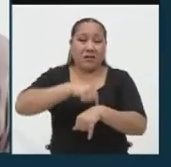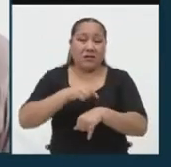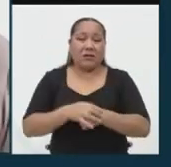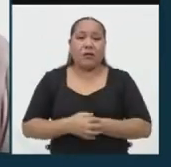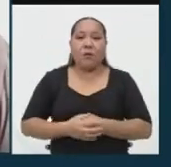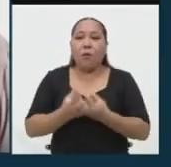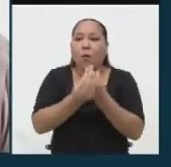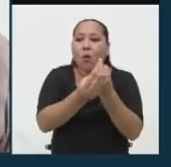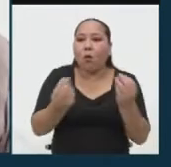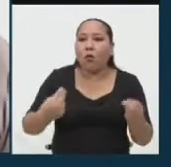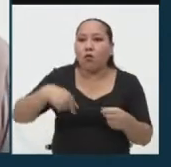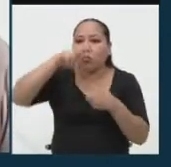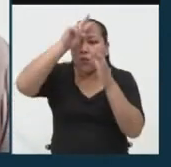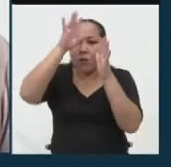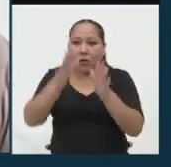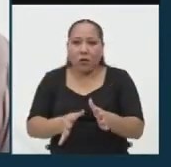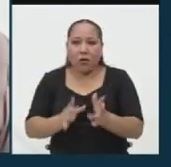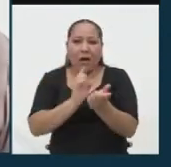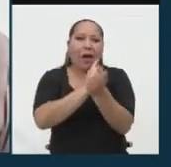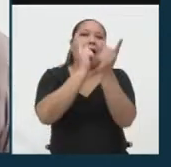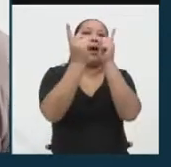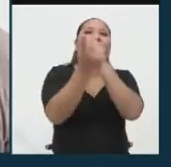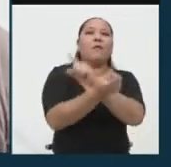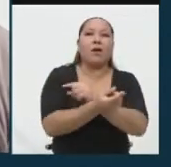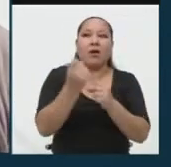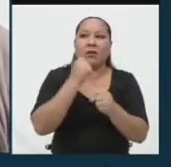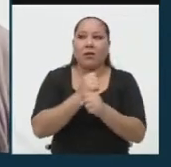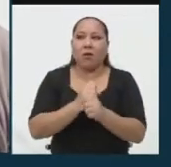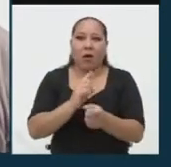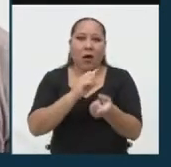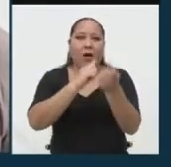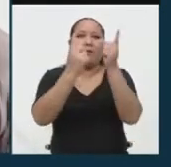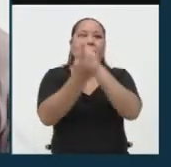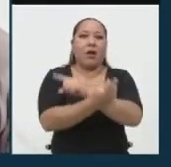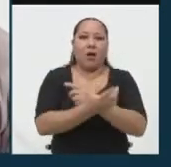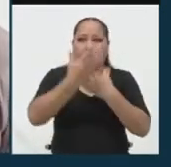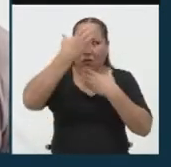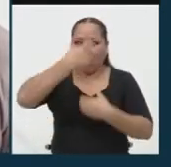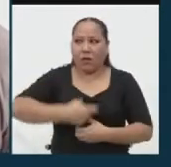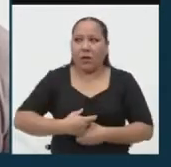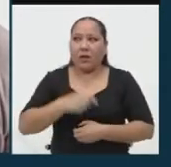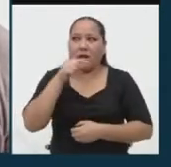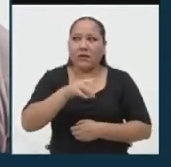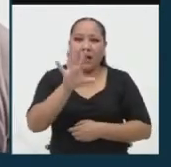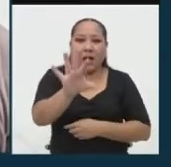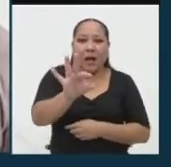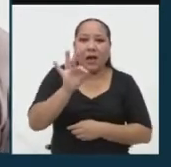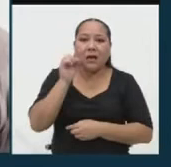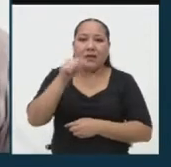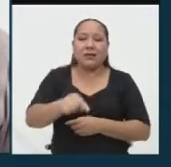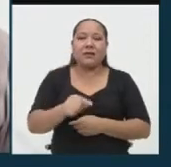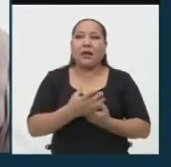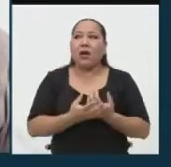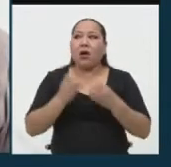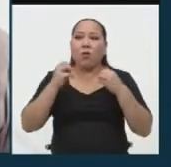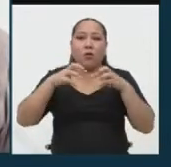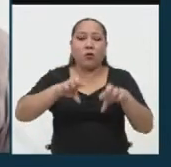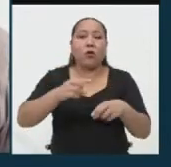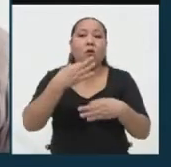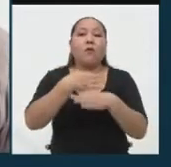Muchos de los peruanos se han reinventado y están tomando esta opción como medio de trabajo